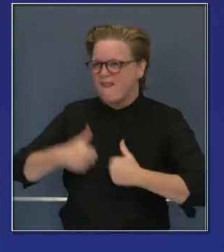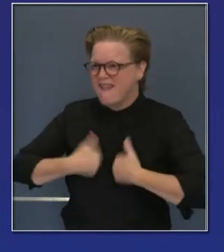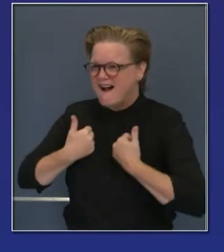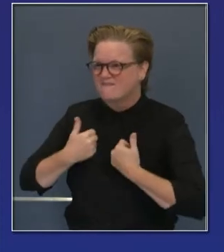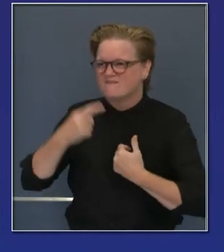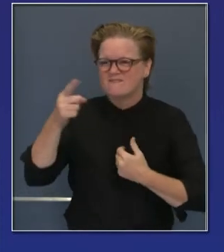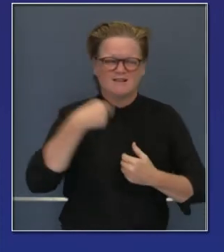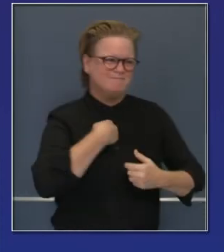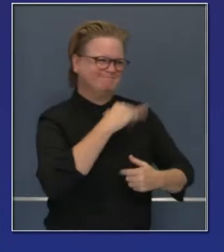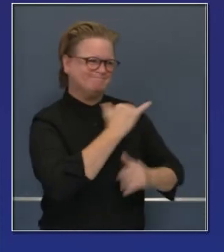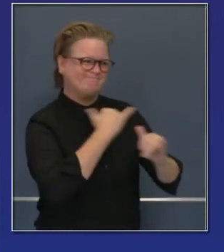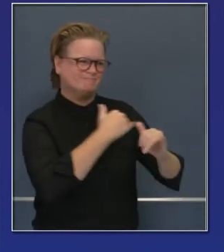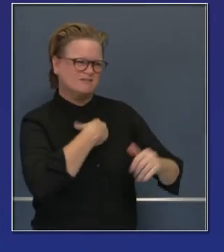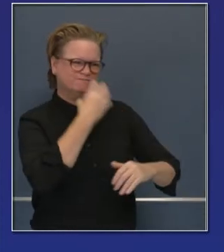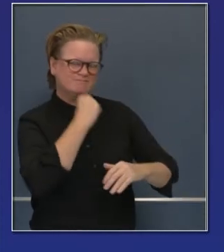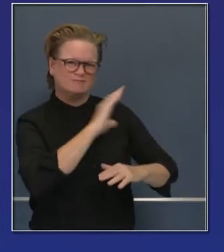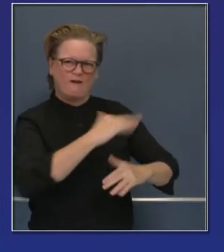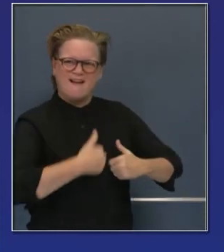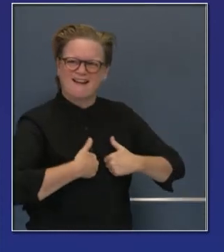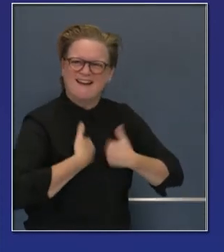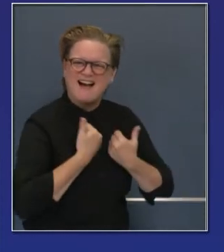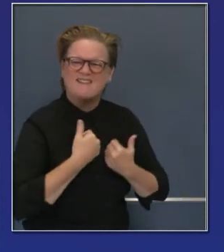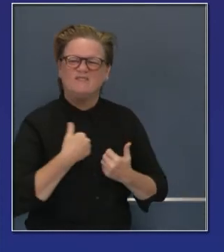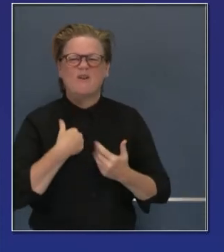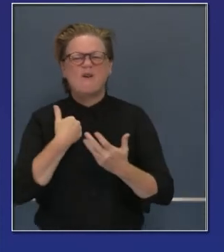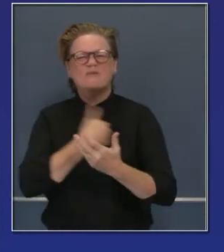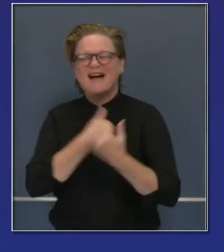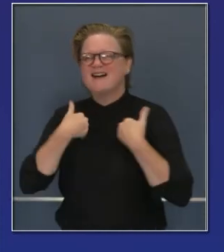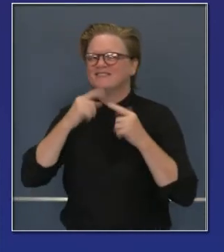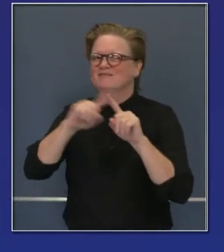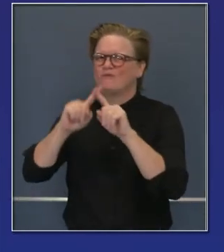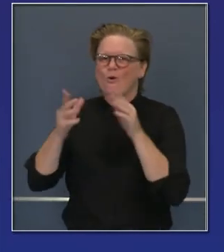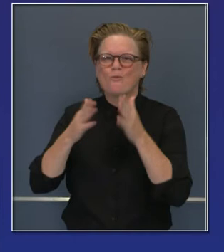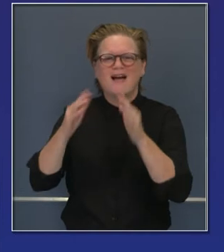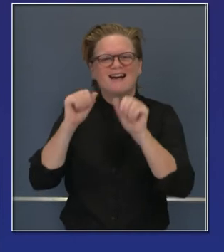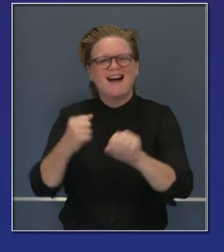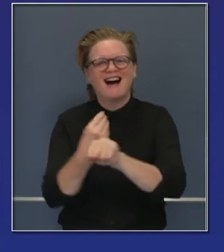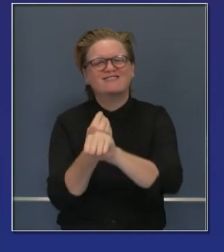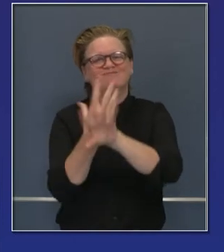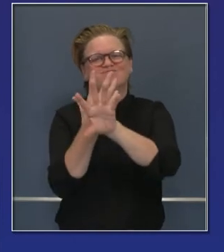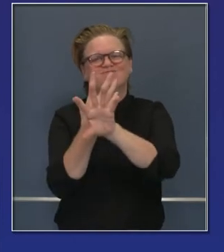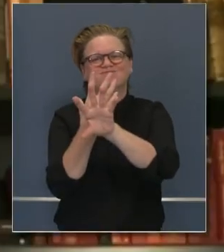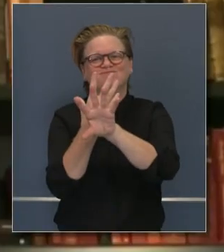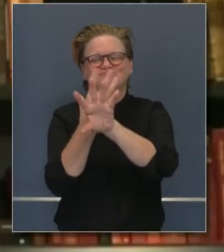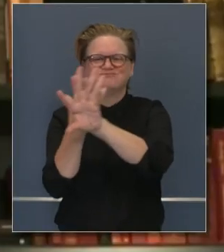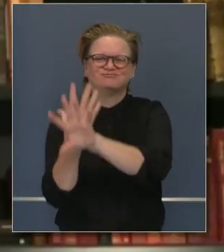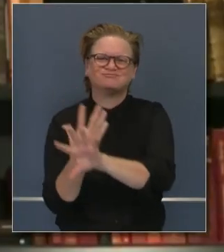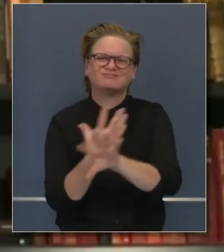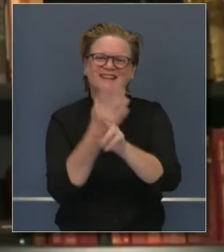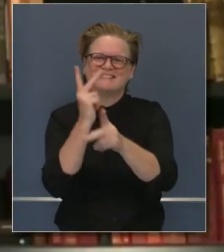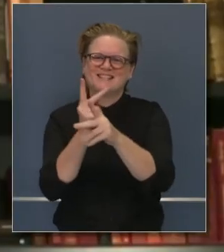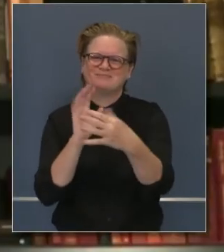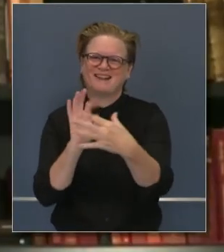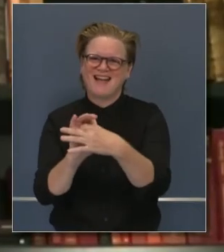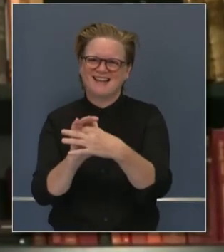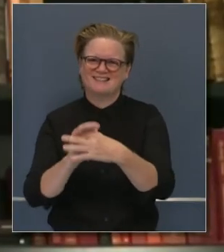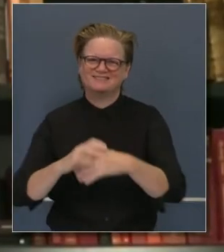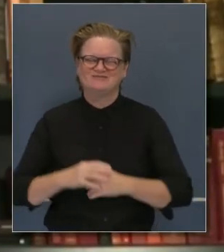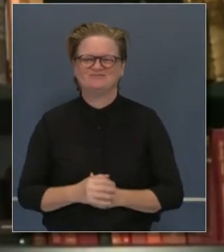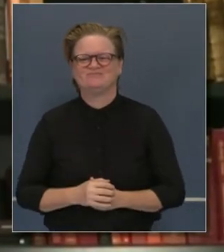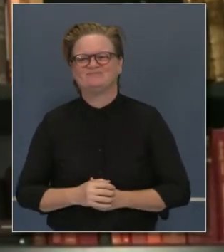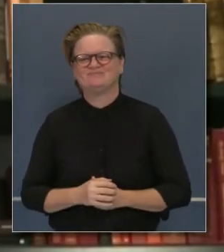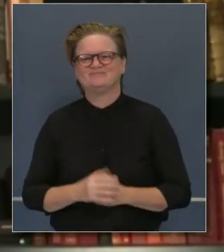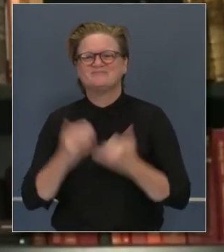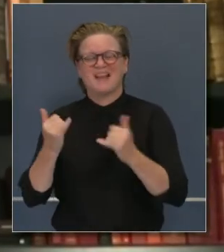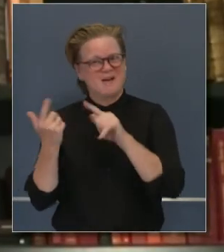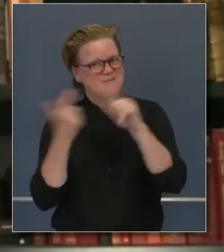su hogar y extendiendo la mano a nuestros seres queridos a distancia. Así que con eso le devuelvo el podio al gobernador y